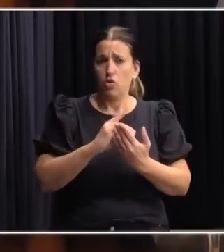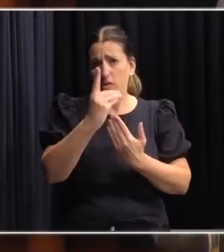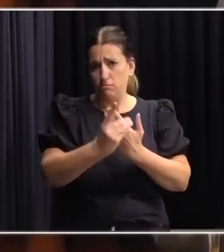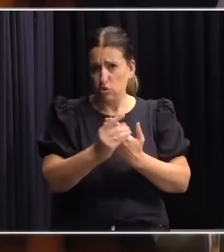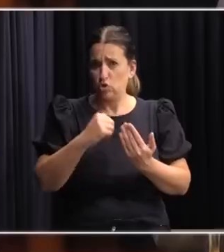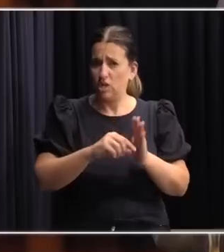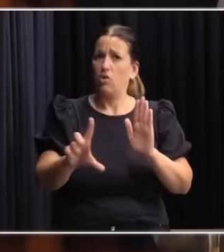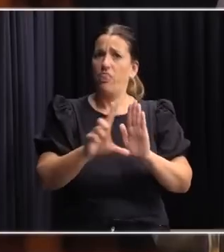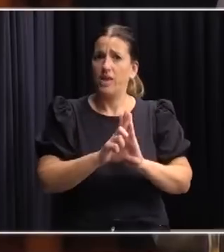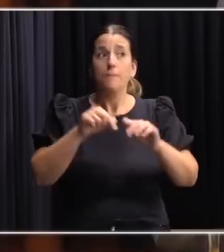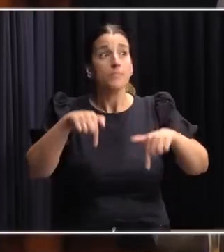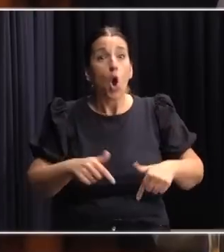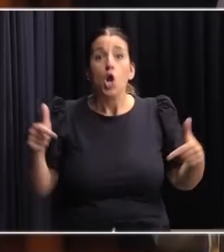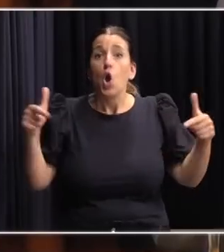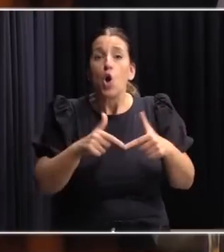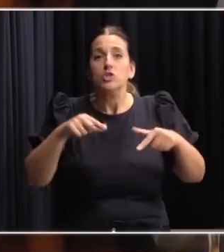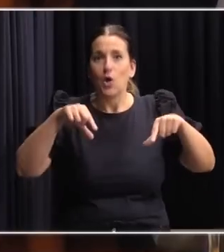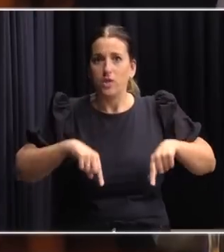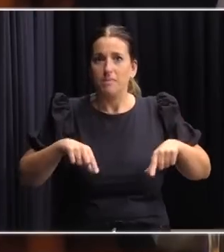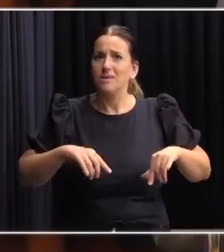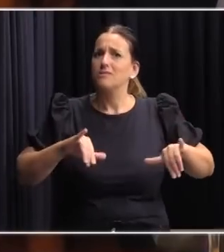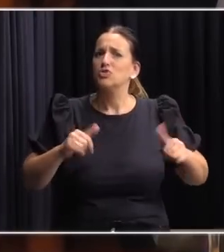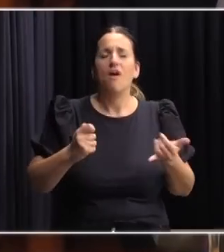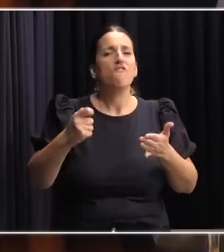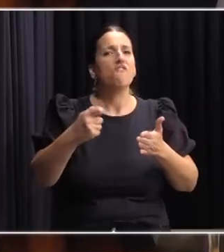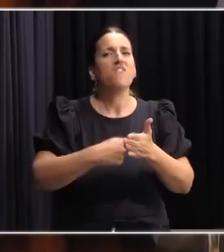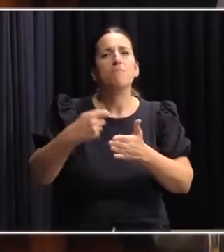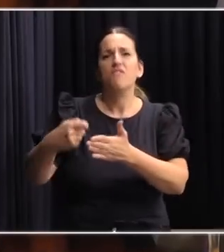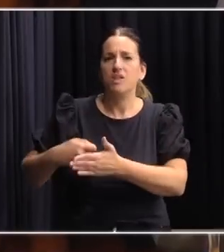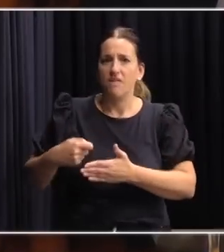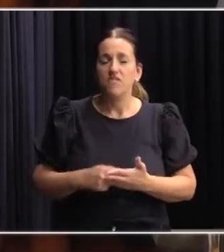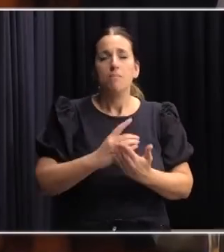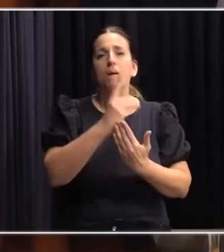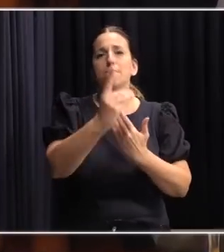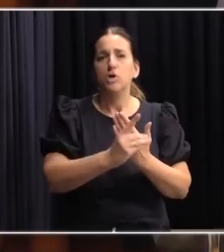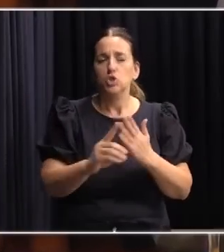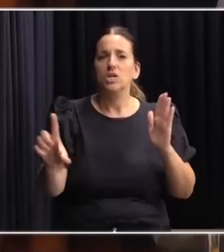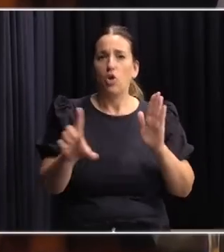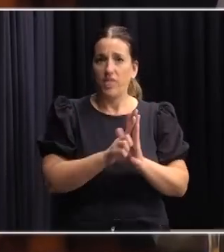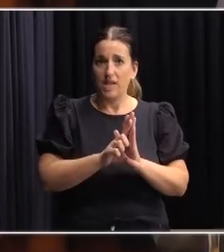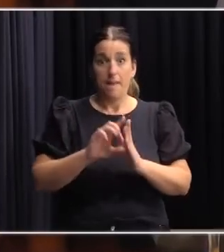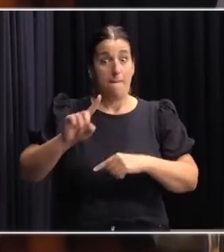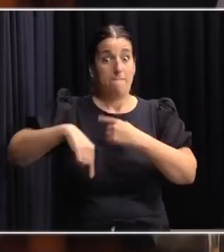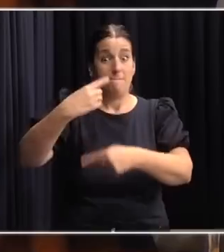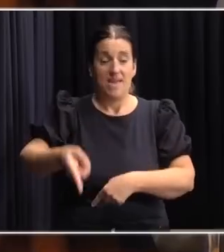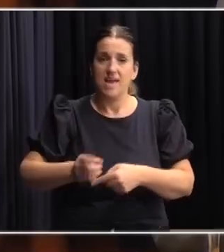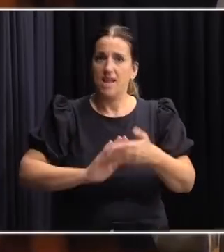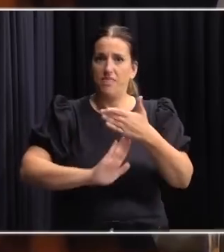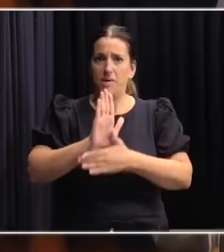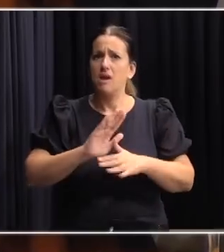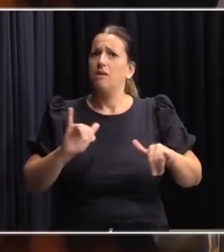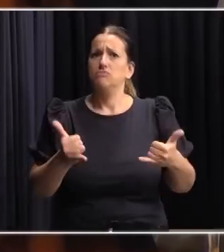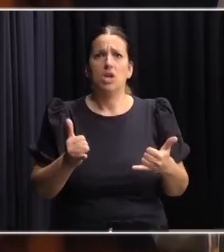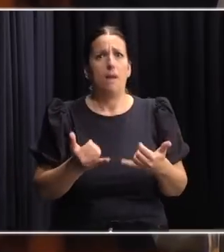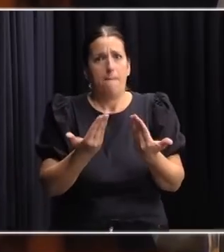Hoy, el Consejo de Ministros acaba de firmar el proyecto de ley que mañana, en la mañana, seguramente esté